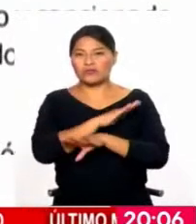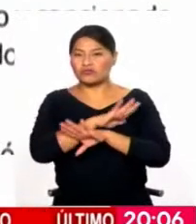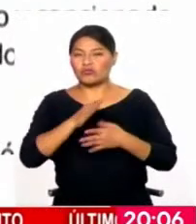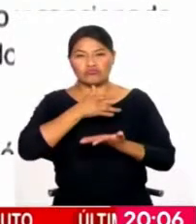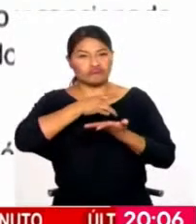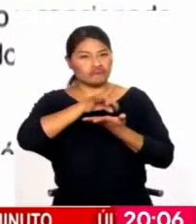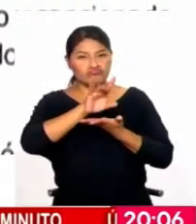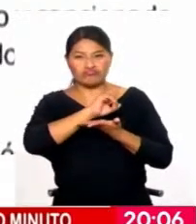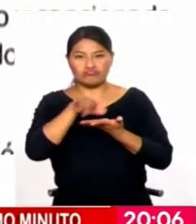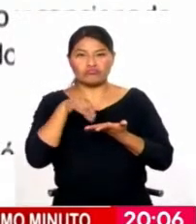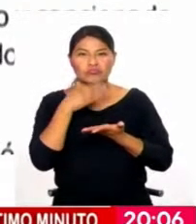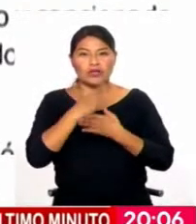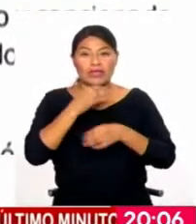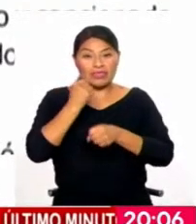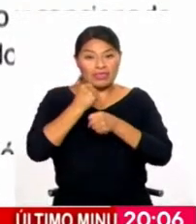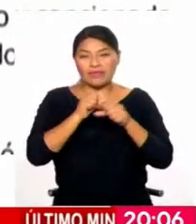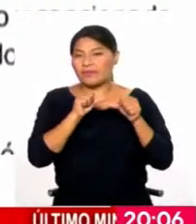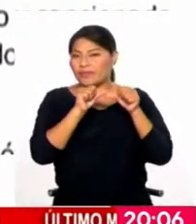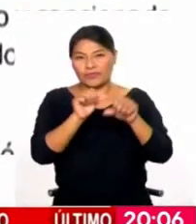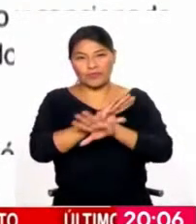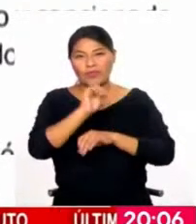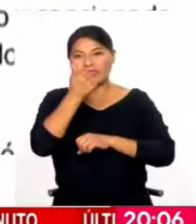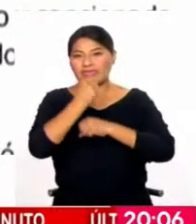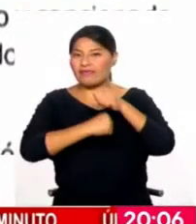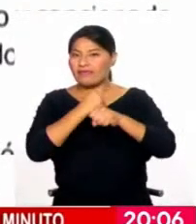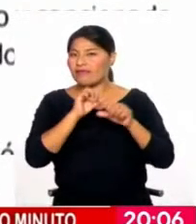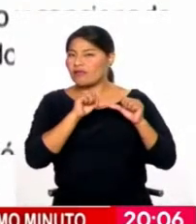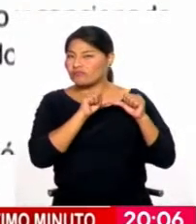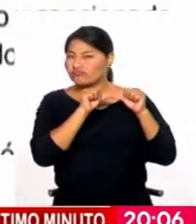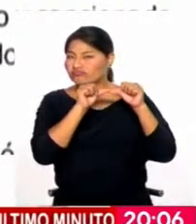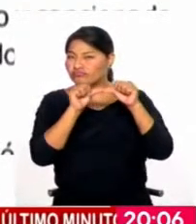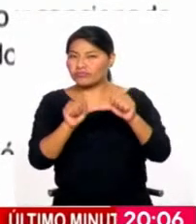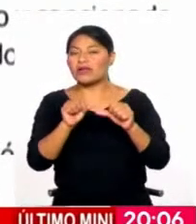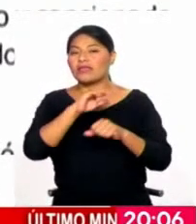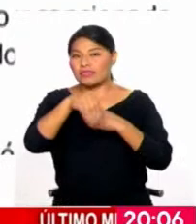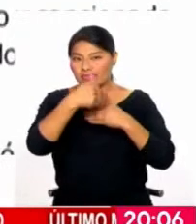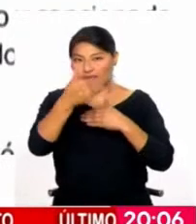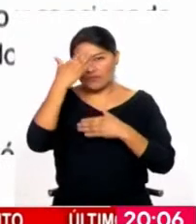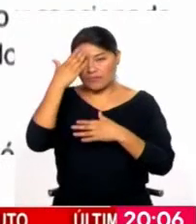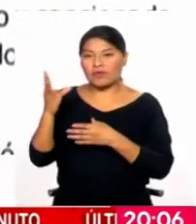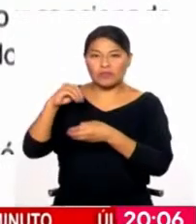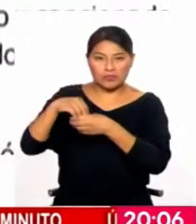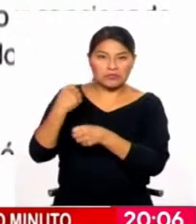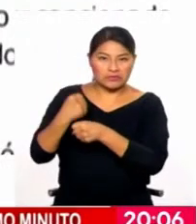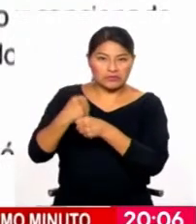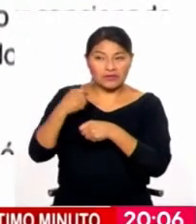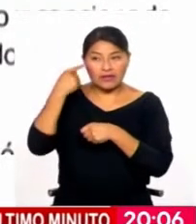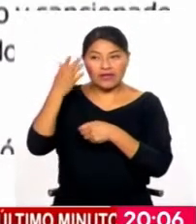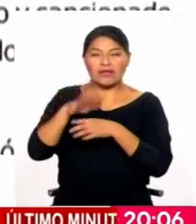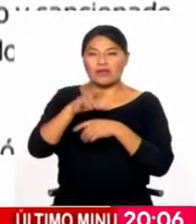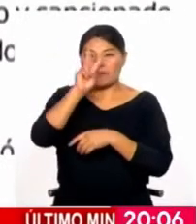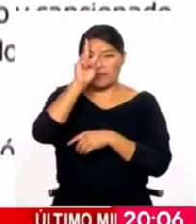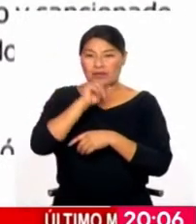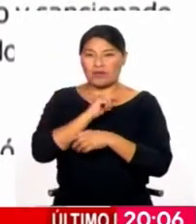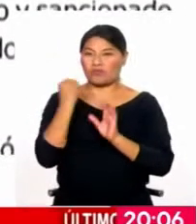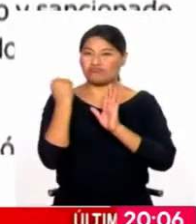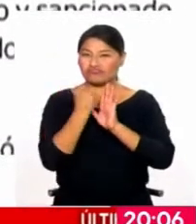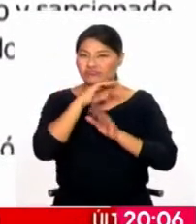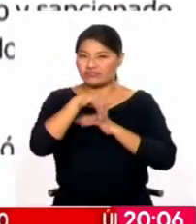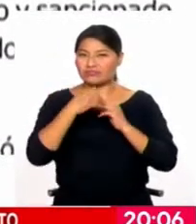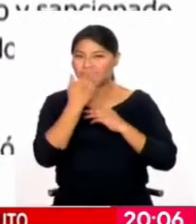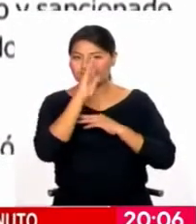para el ejercicio de la función pública y acusarlo por antejuicio político como presunto autor del delito de traición a la patria previsto y